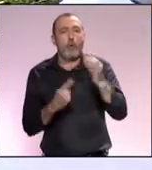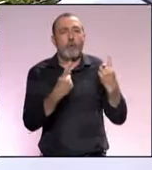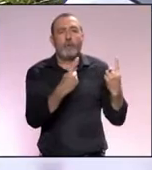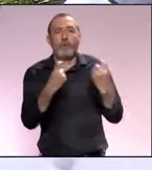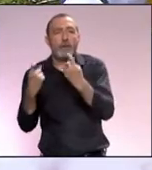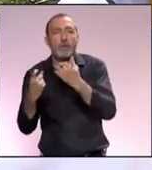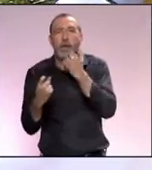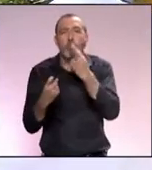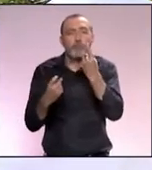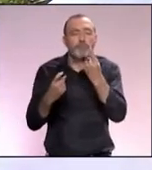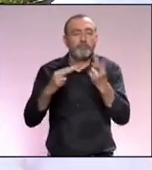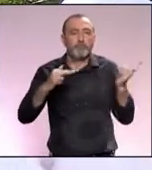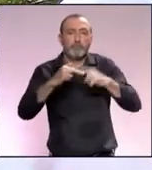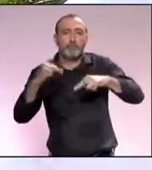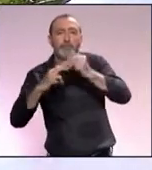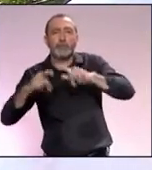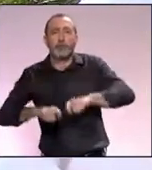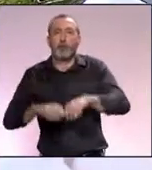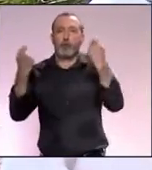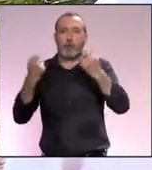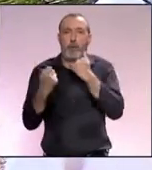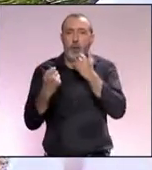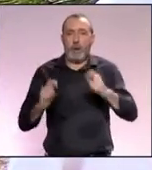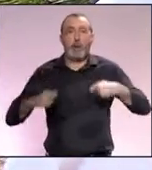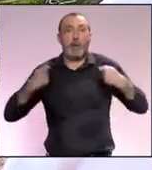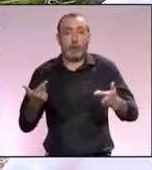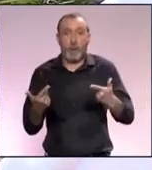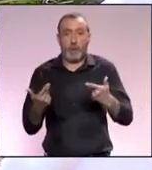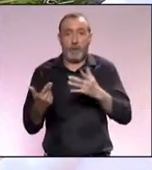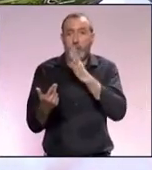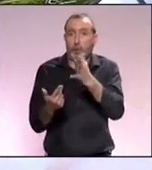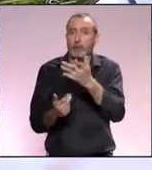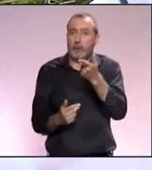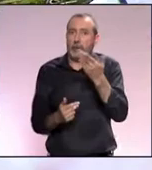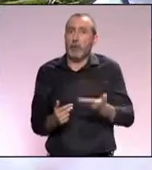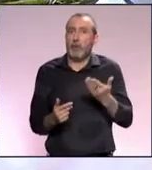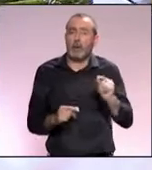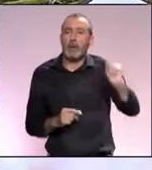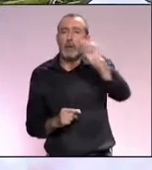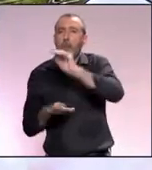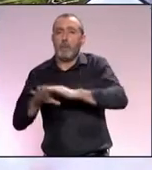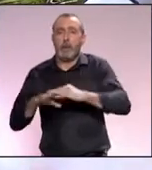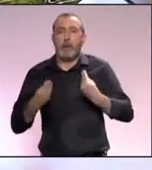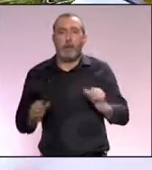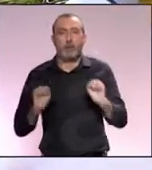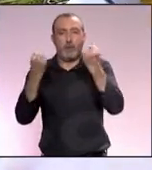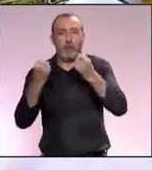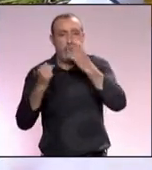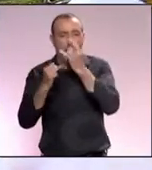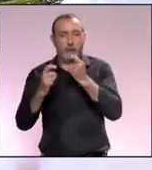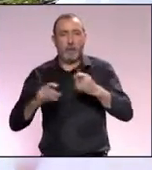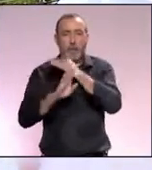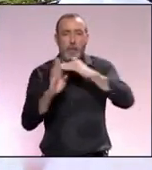algún eslabón, se ha roto por el camino. Vamos que necesitan abejas para sobrevivir el medioambiente.